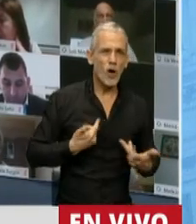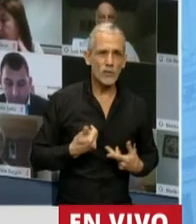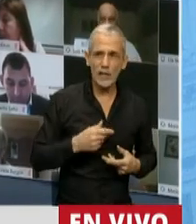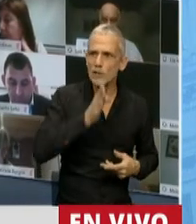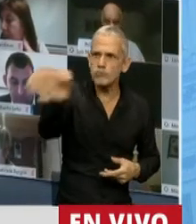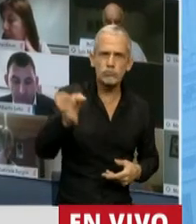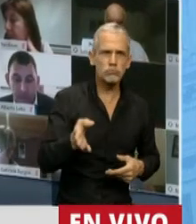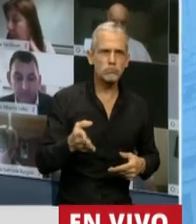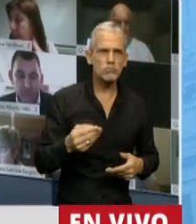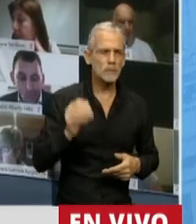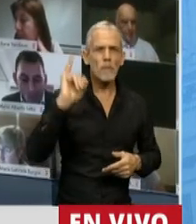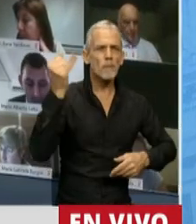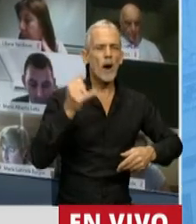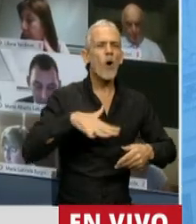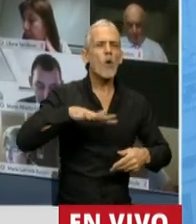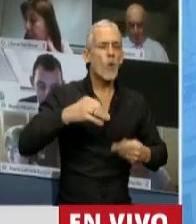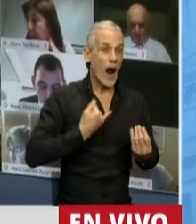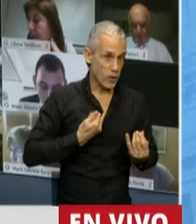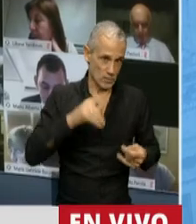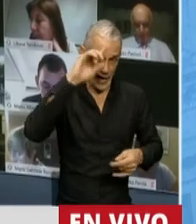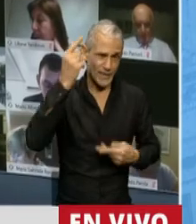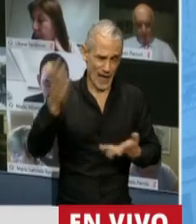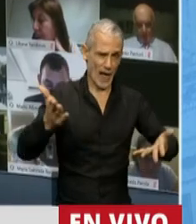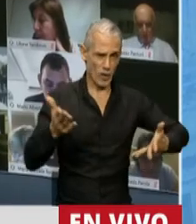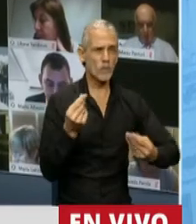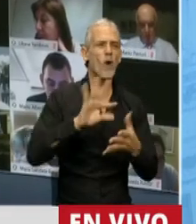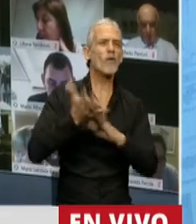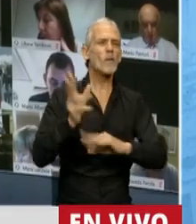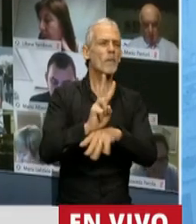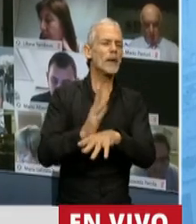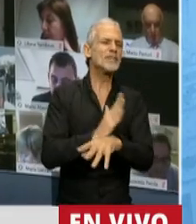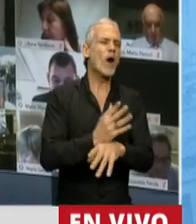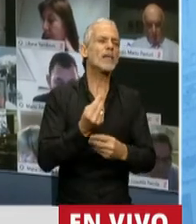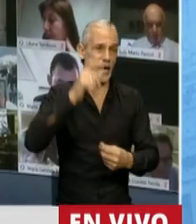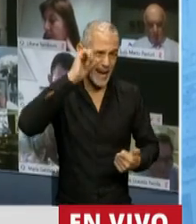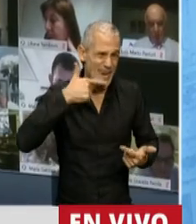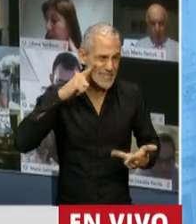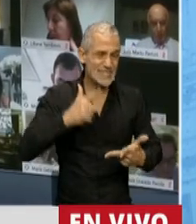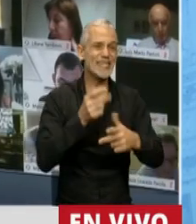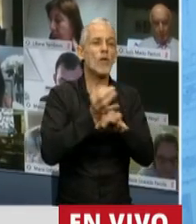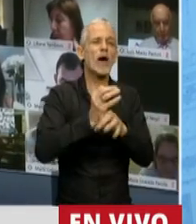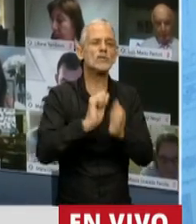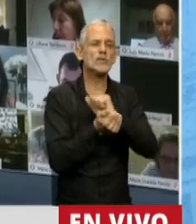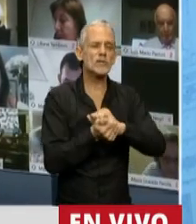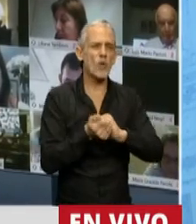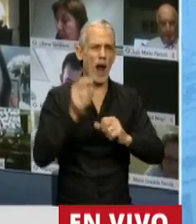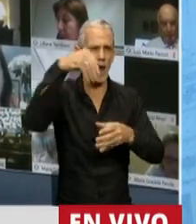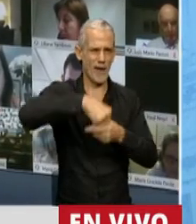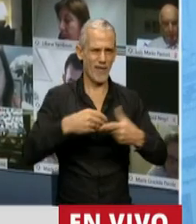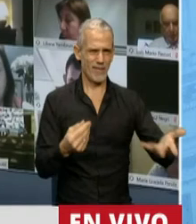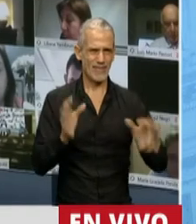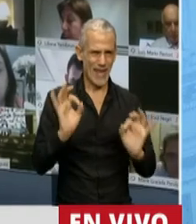denuncia. Y el mejor lugar es el Estado y el mejor método preventivo es la ESI. Pido que acompañen esta propuesta